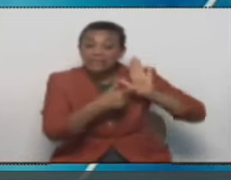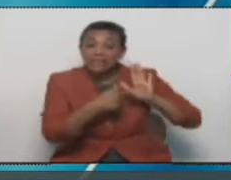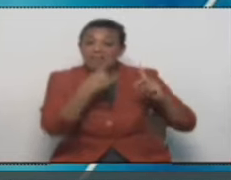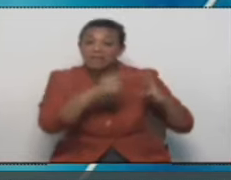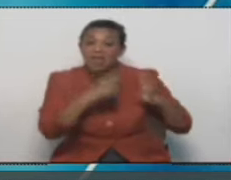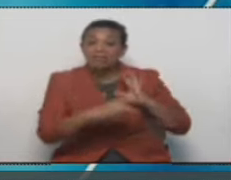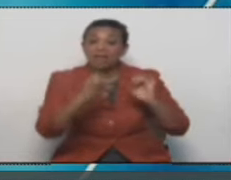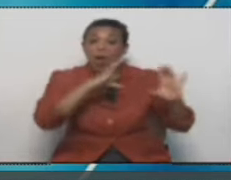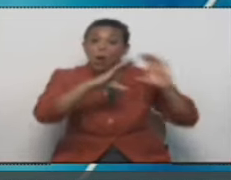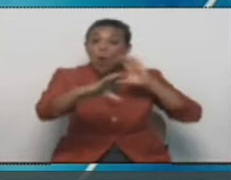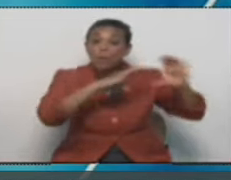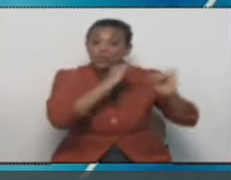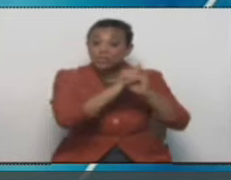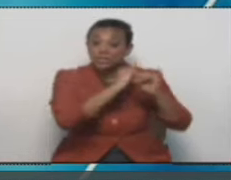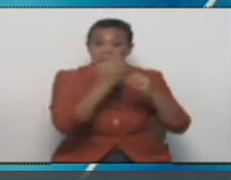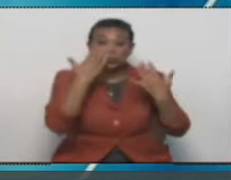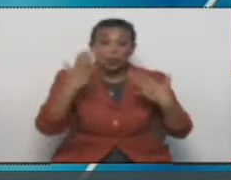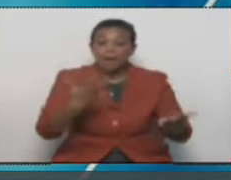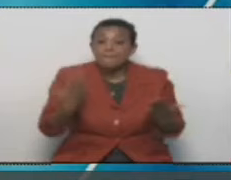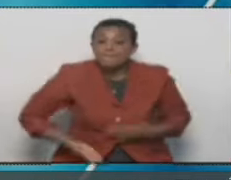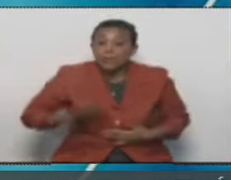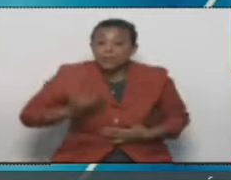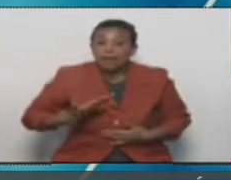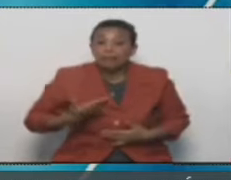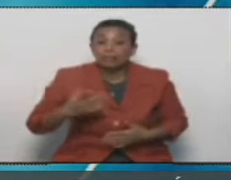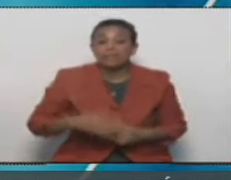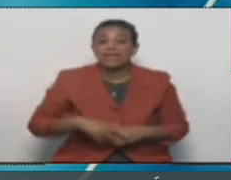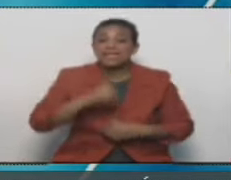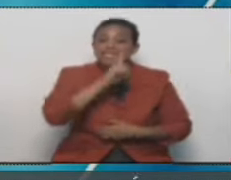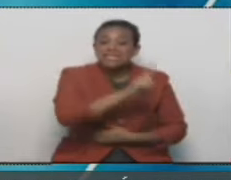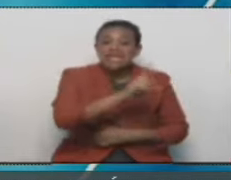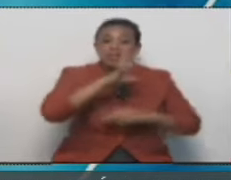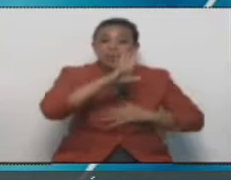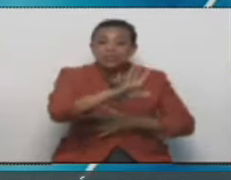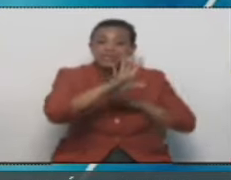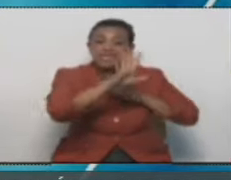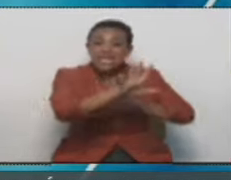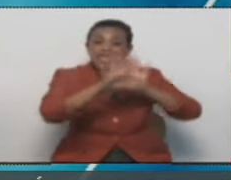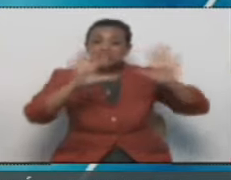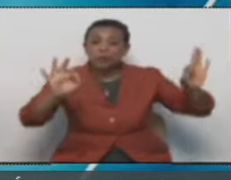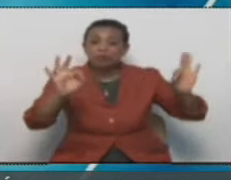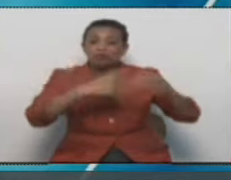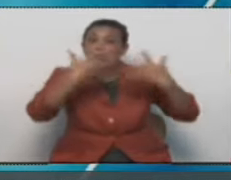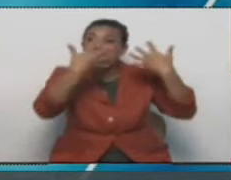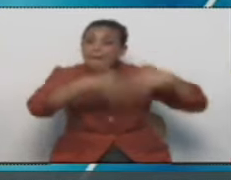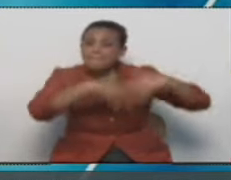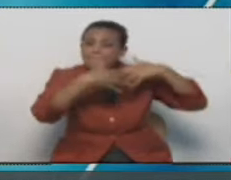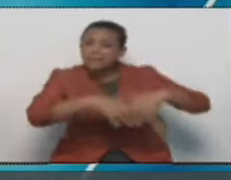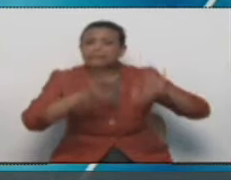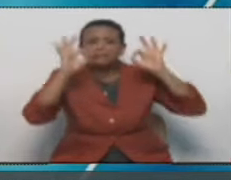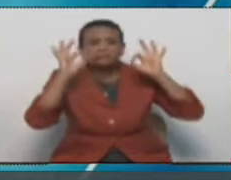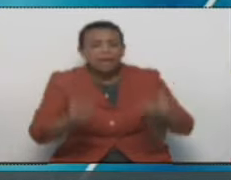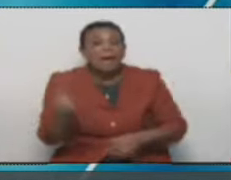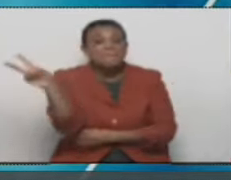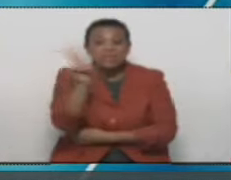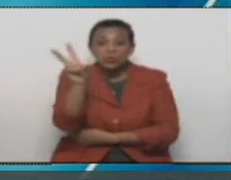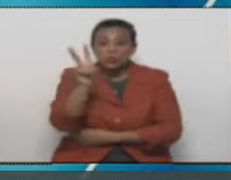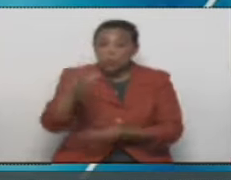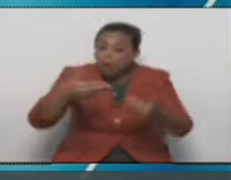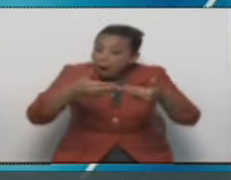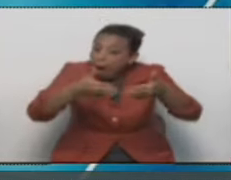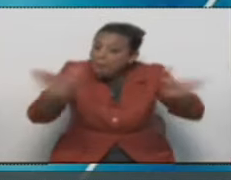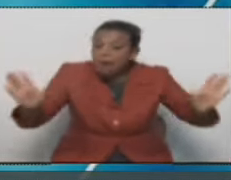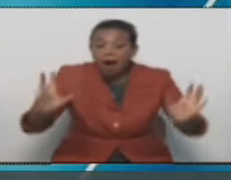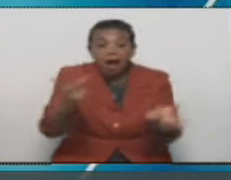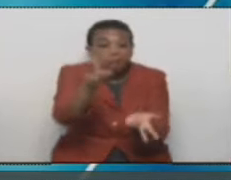muy importante, participaron 118 empresas y Venezuela está abierta a la